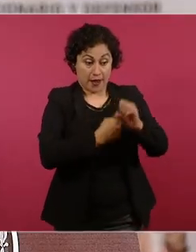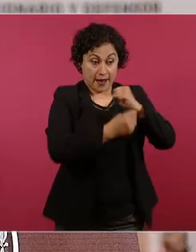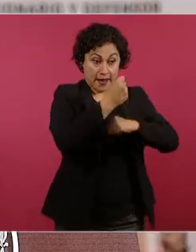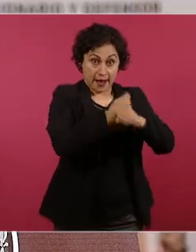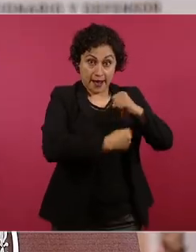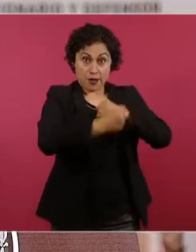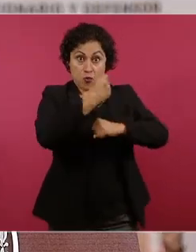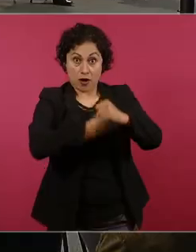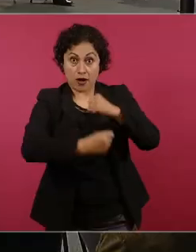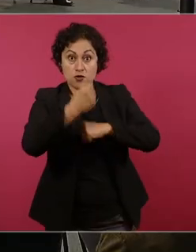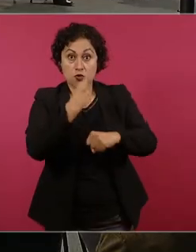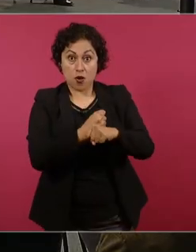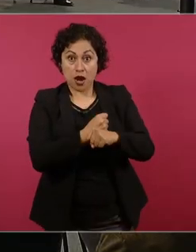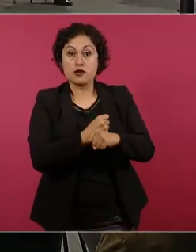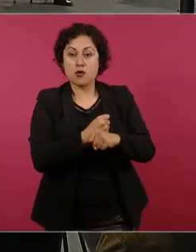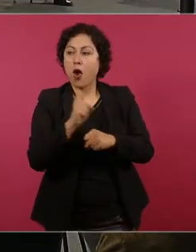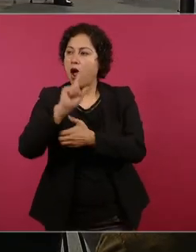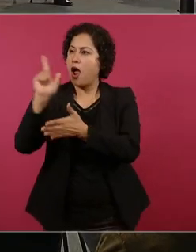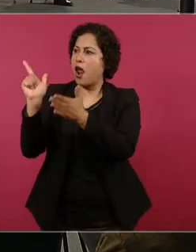que da el código fiscal